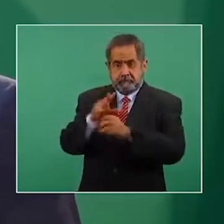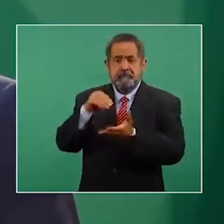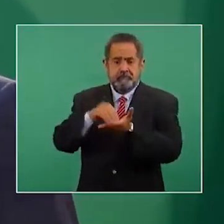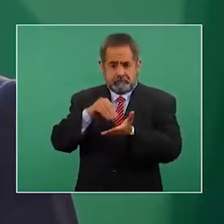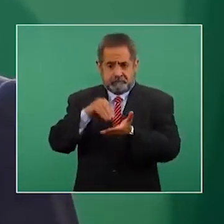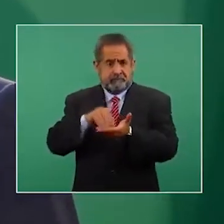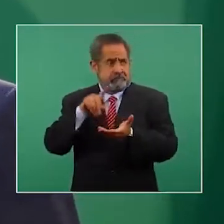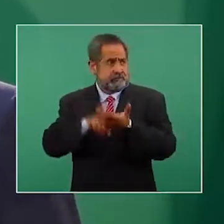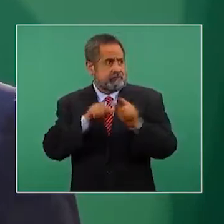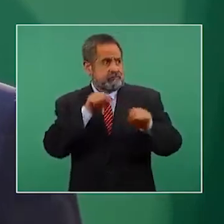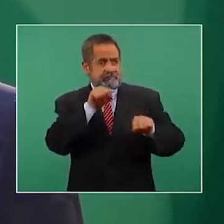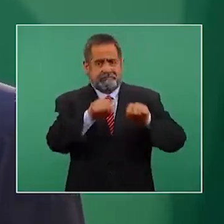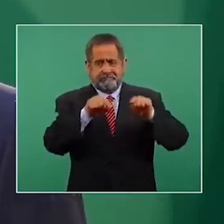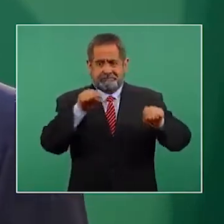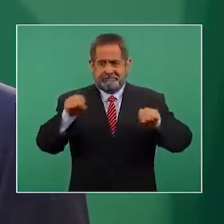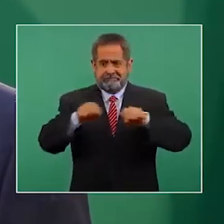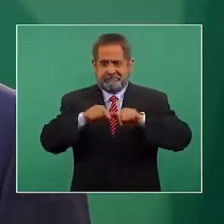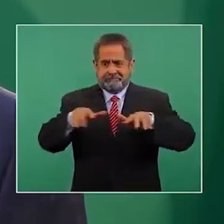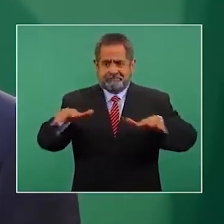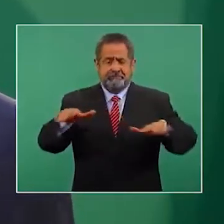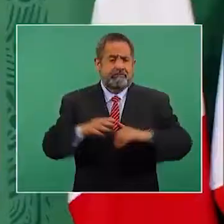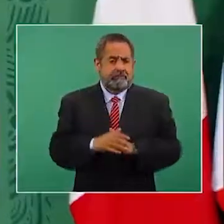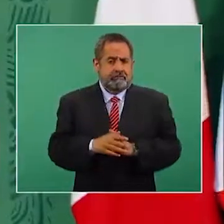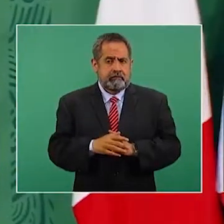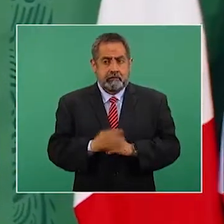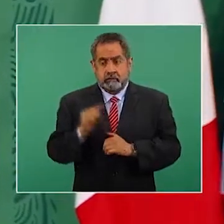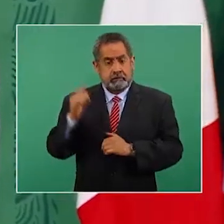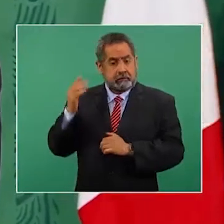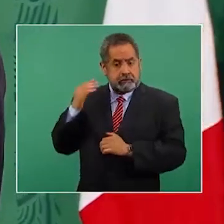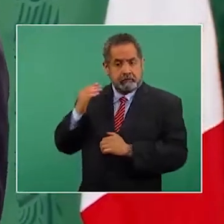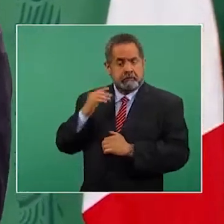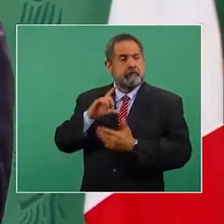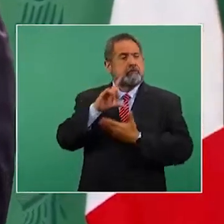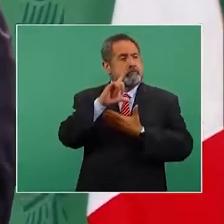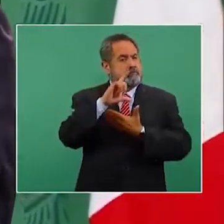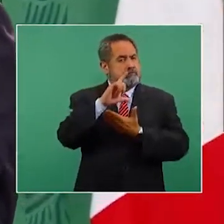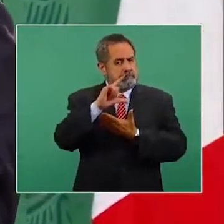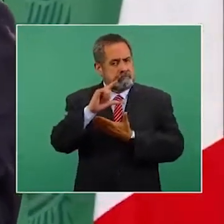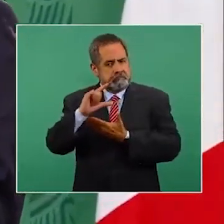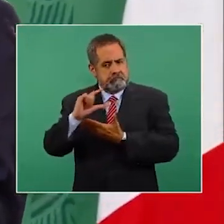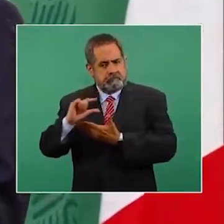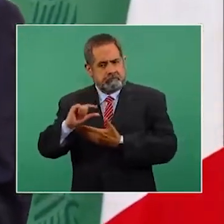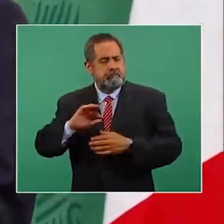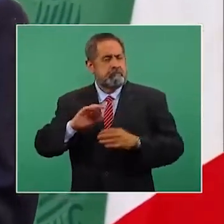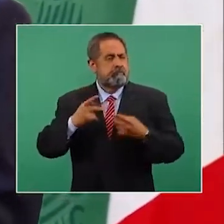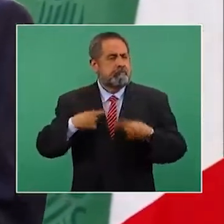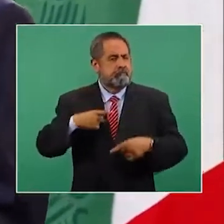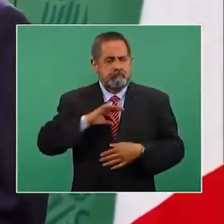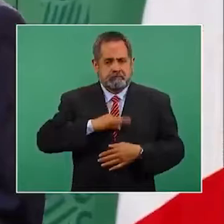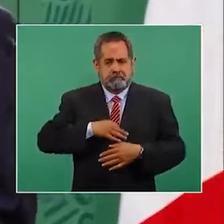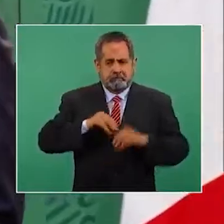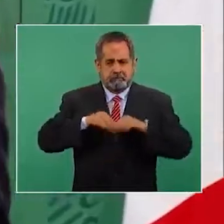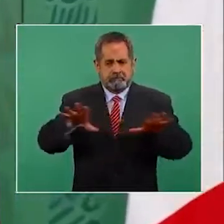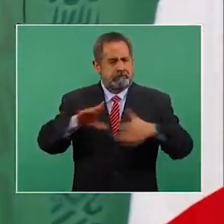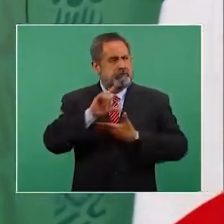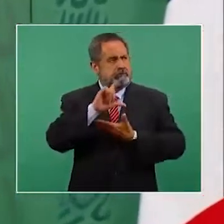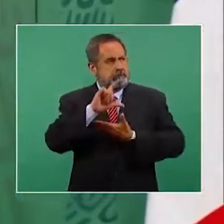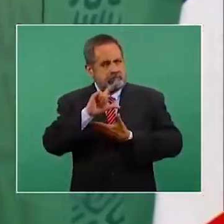está bajando el número de contagios, pero